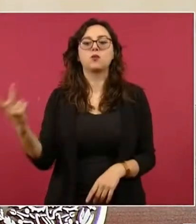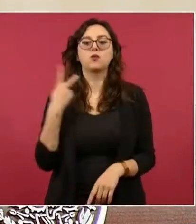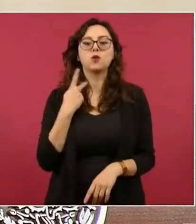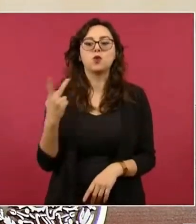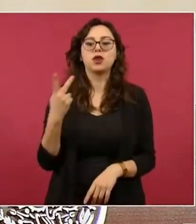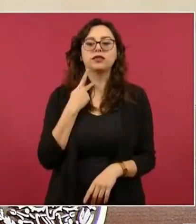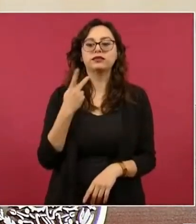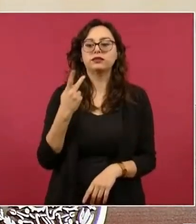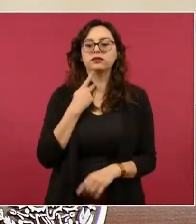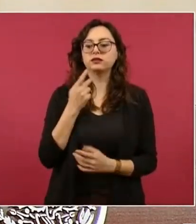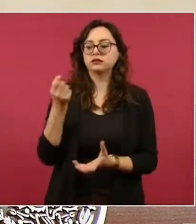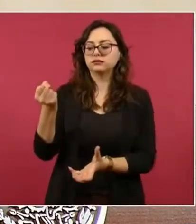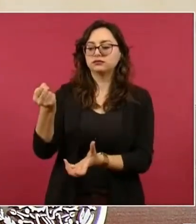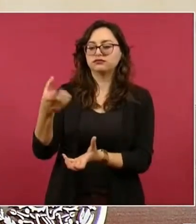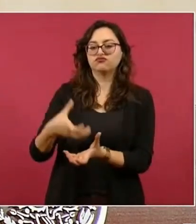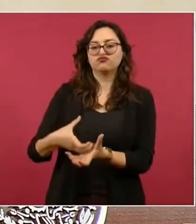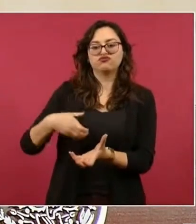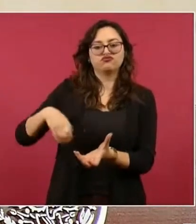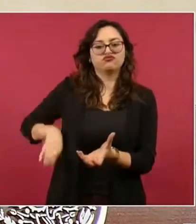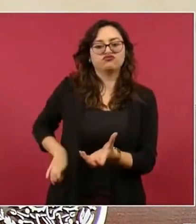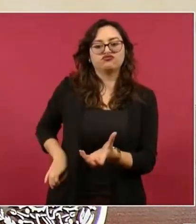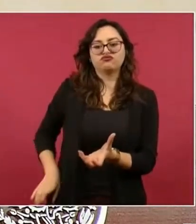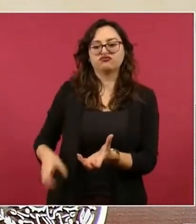es una lacra.